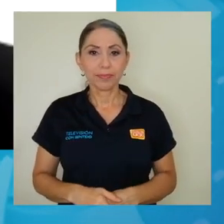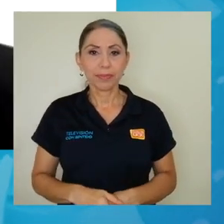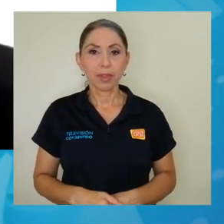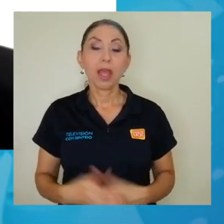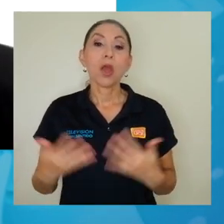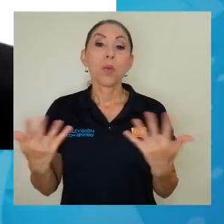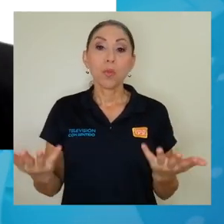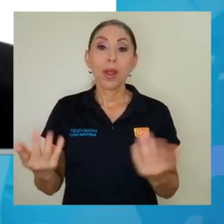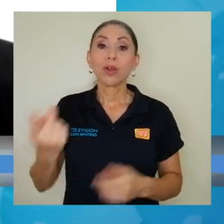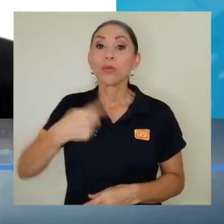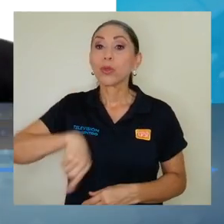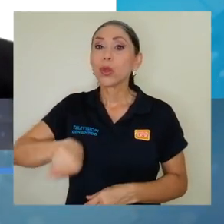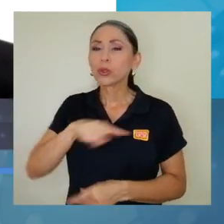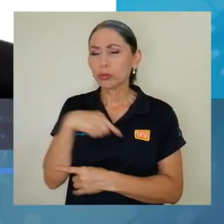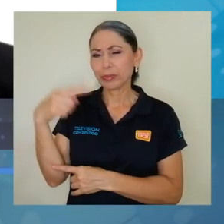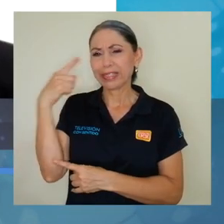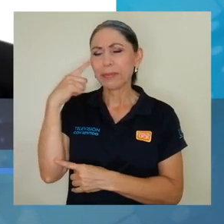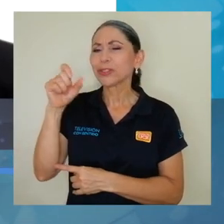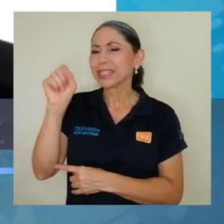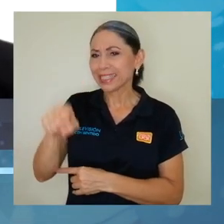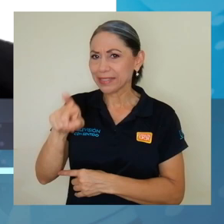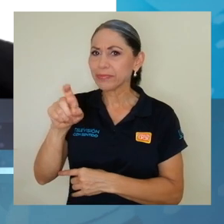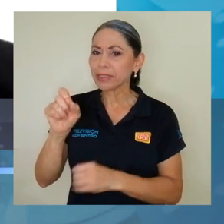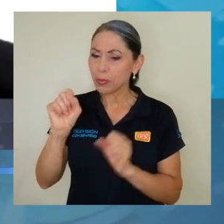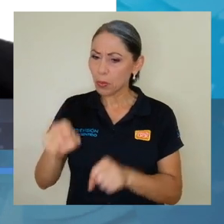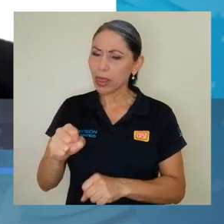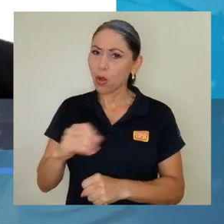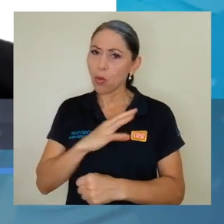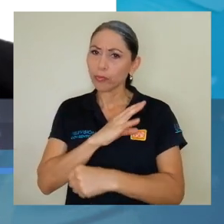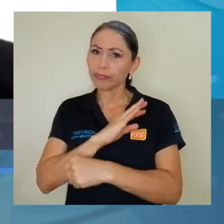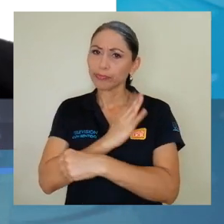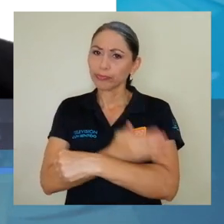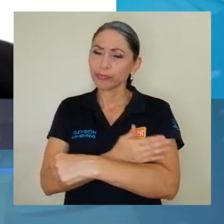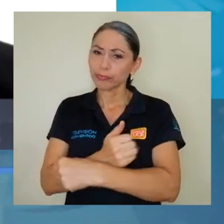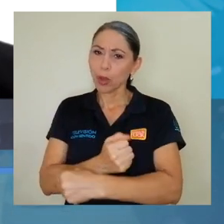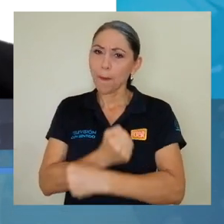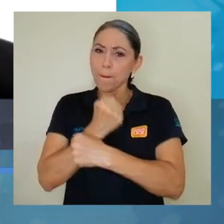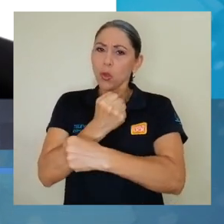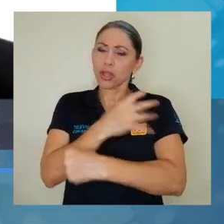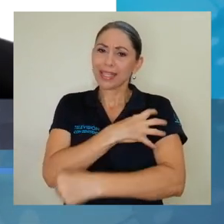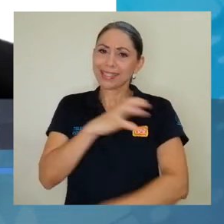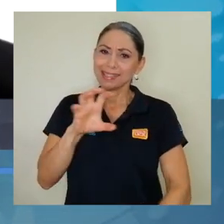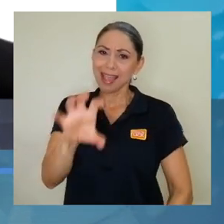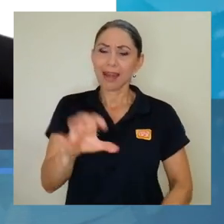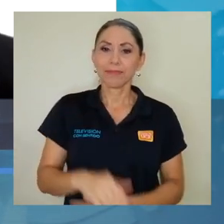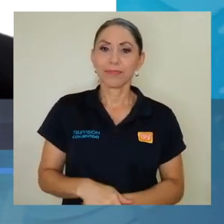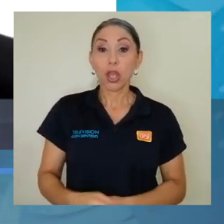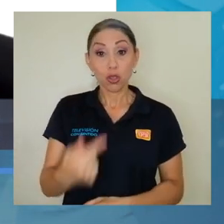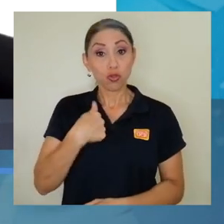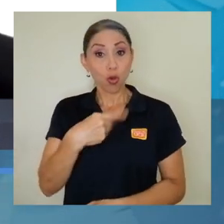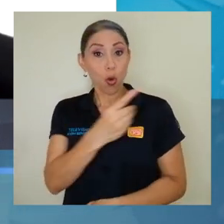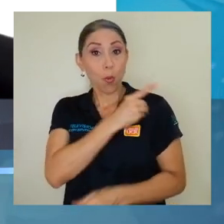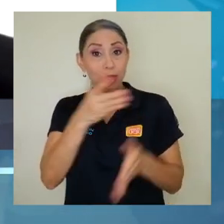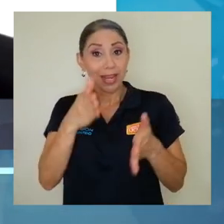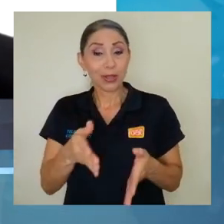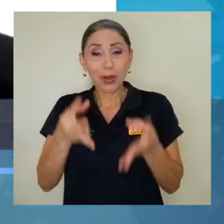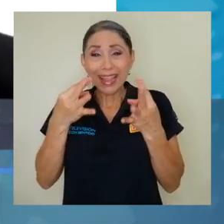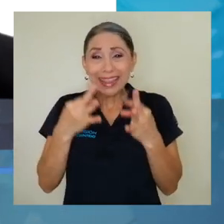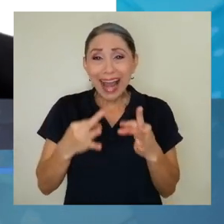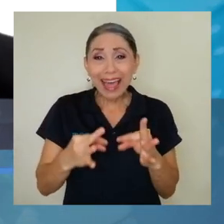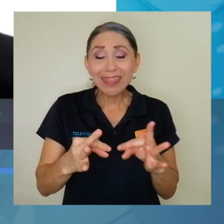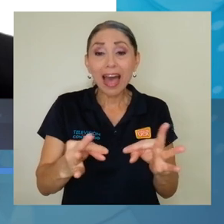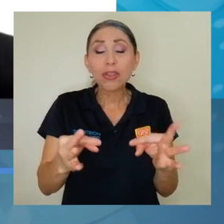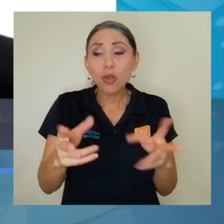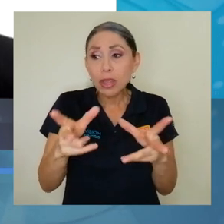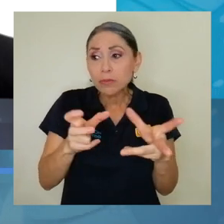Bueno, sí visualizamos, digamos, potencial. De hecho, más bien de esta pandemia estamos tratando, yo como directora, de